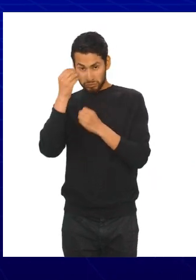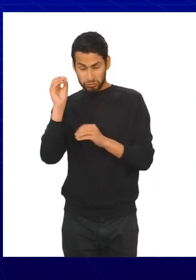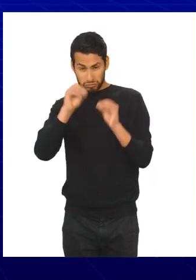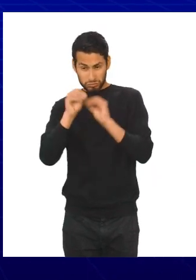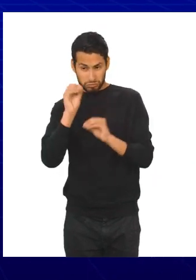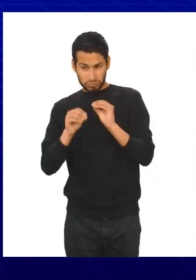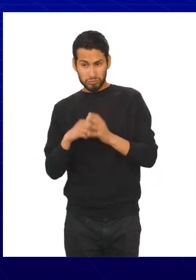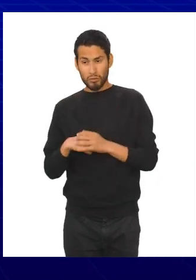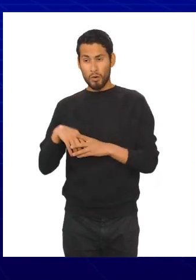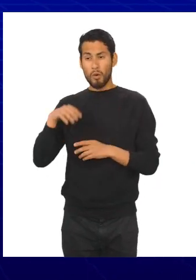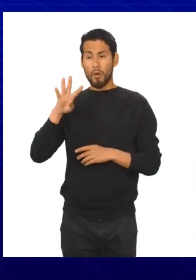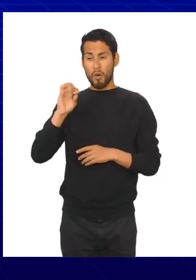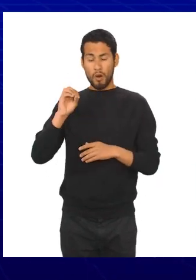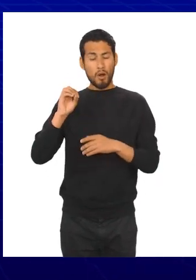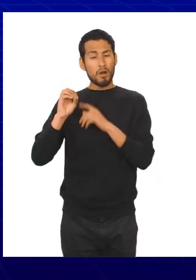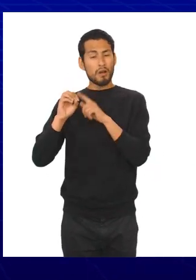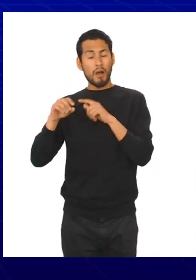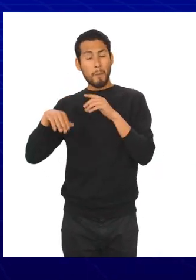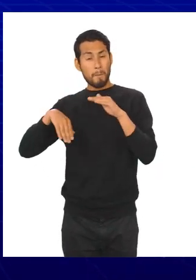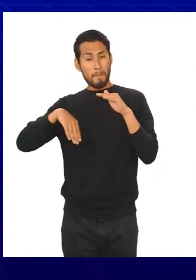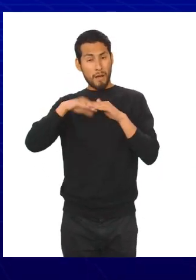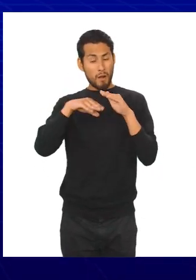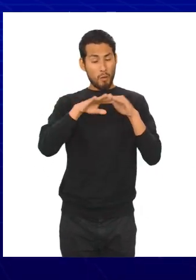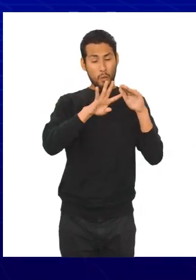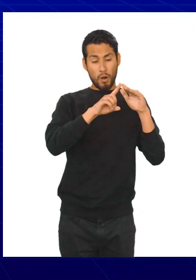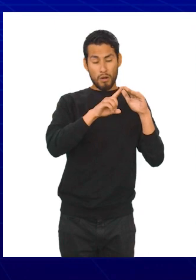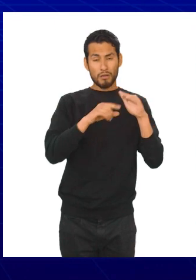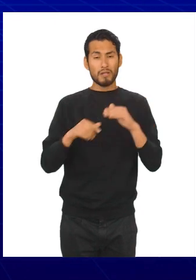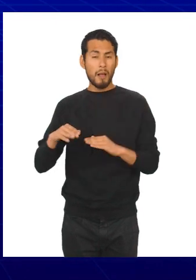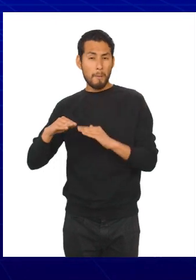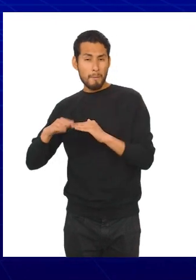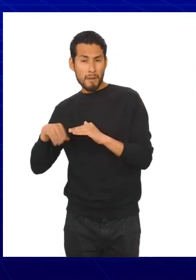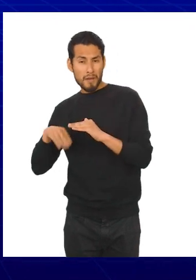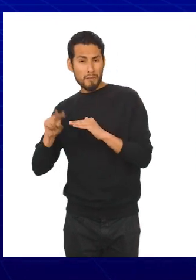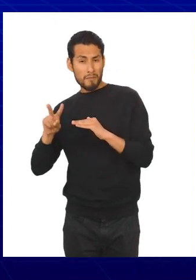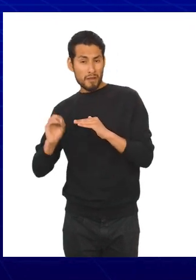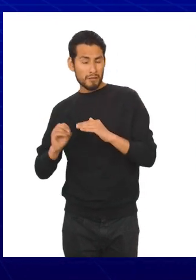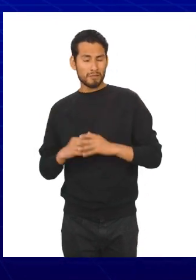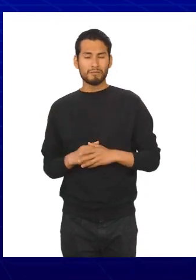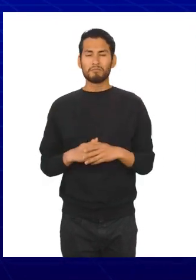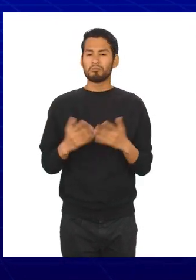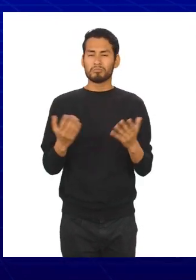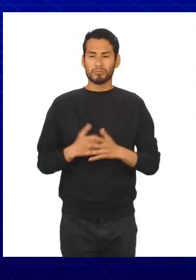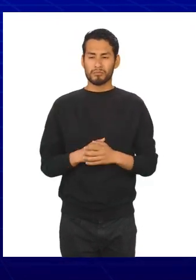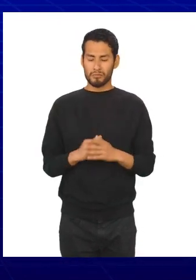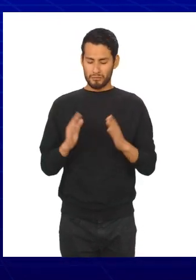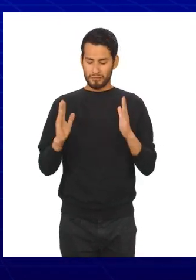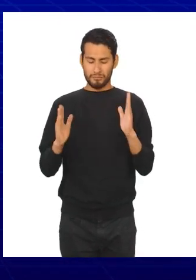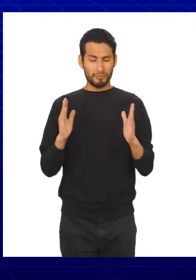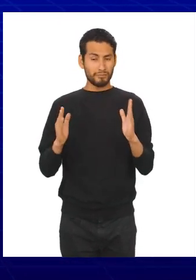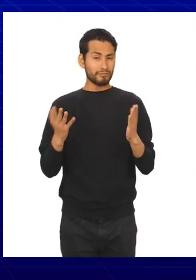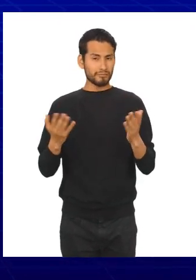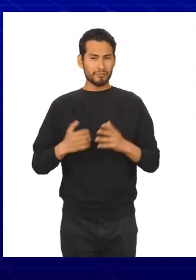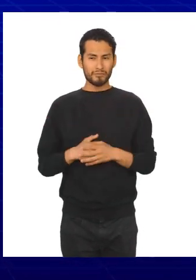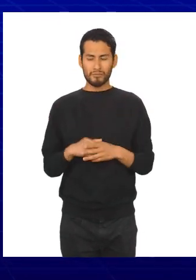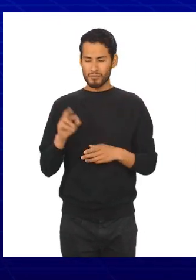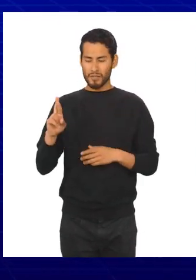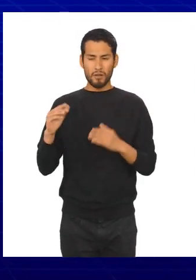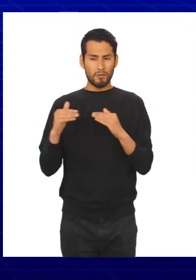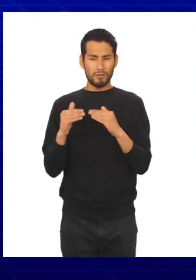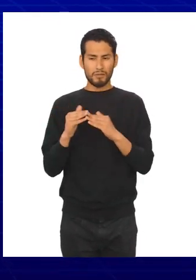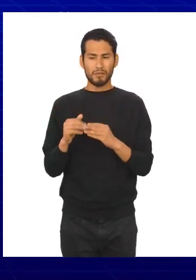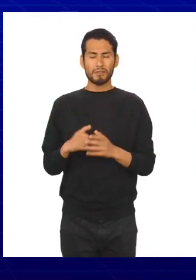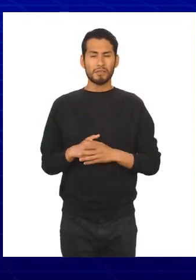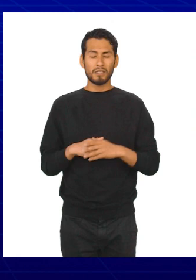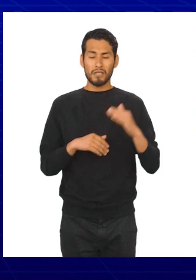el valor mayor es 41 y el valor menor es 20, se tiene. Calculando el rango se obtiene R